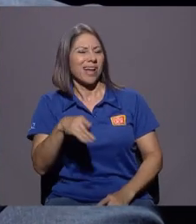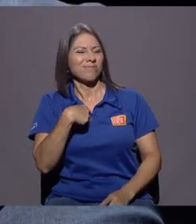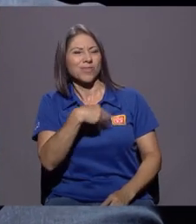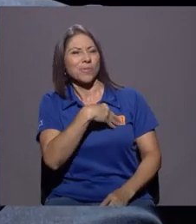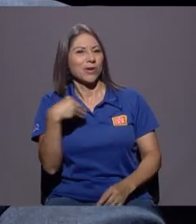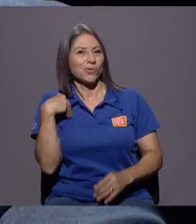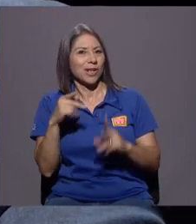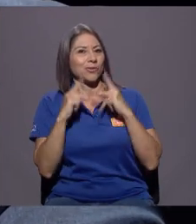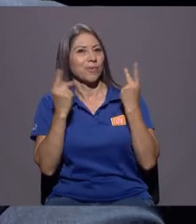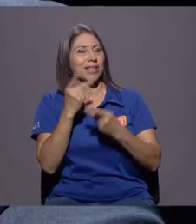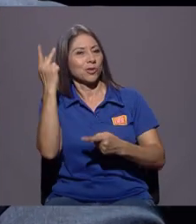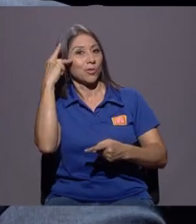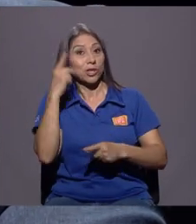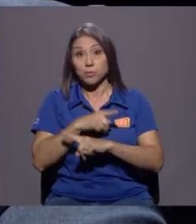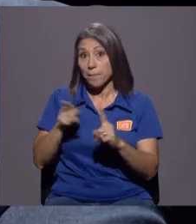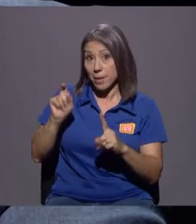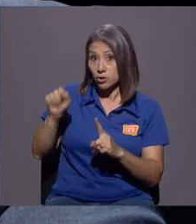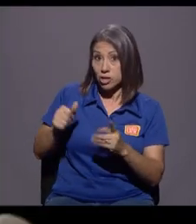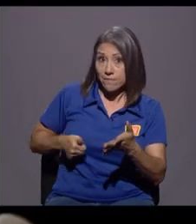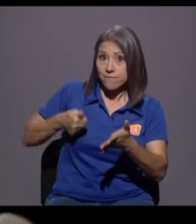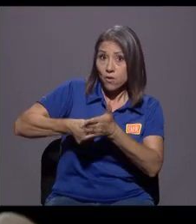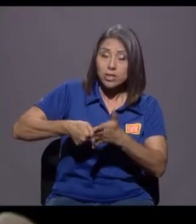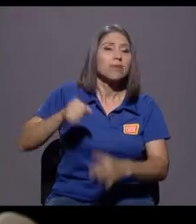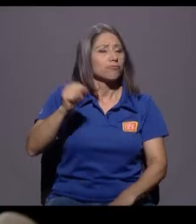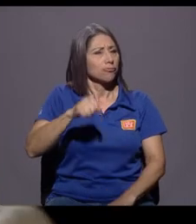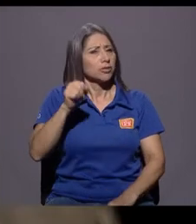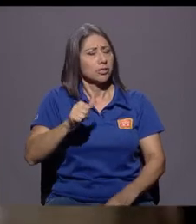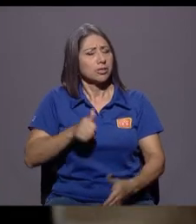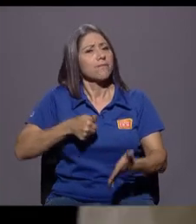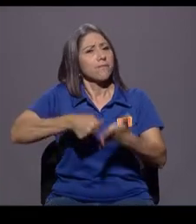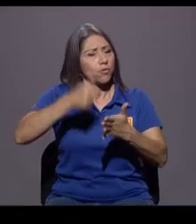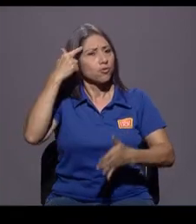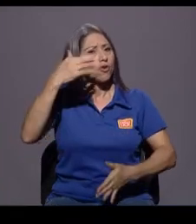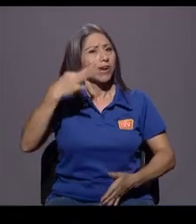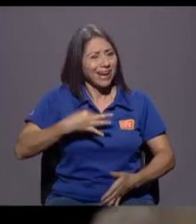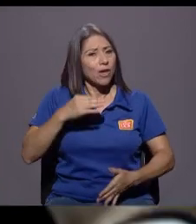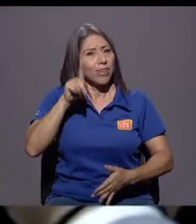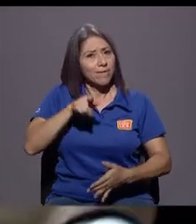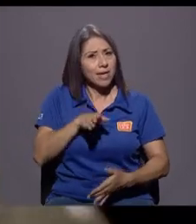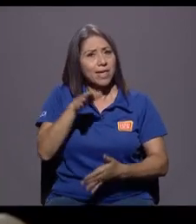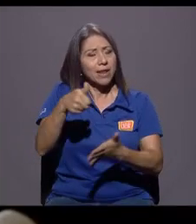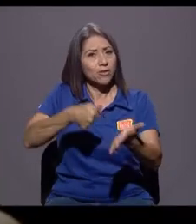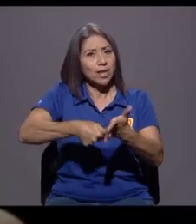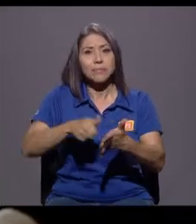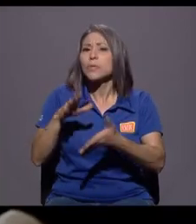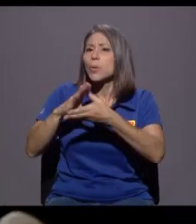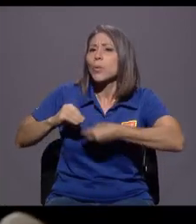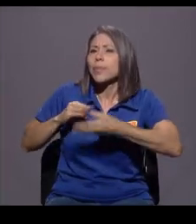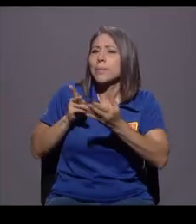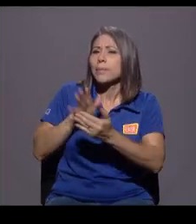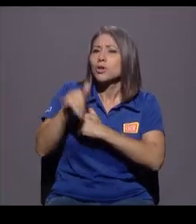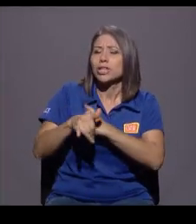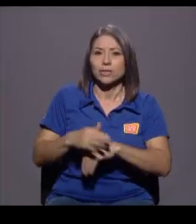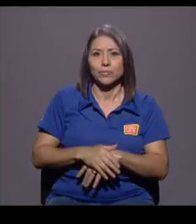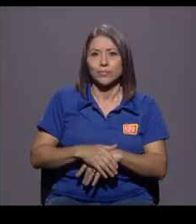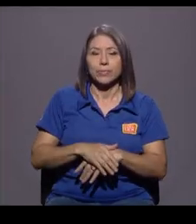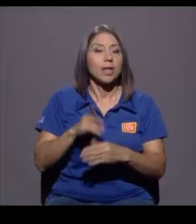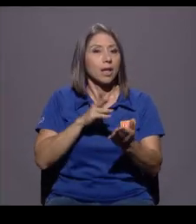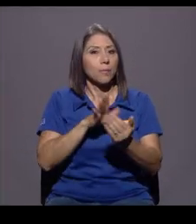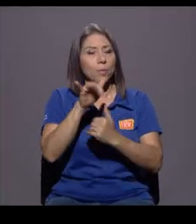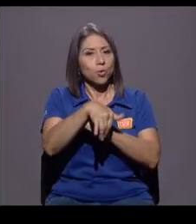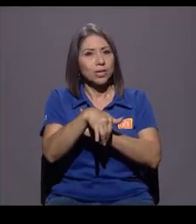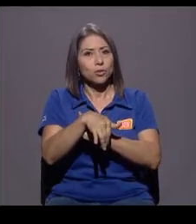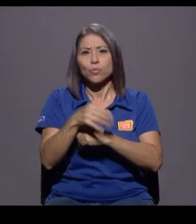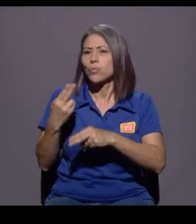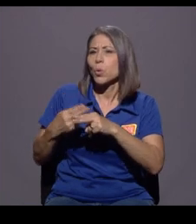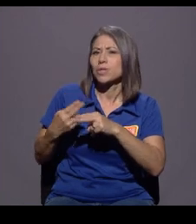políticos. Pero sí vota, ¿verdad? Sí voto. Y creo fielmente en que hay que ir a votar. Cuéntame el proyecto. Ok. El proyecto estamos...